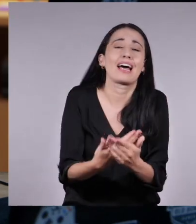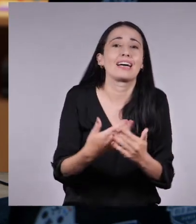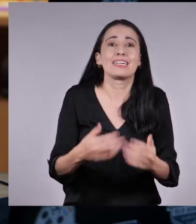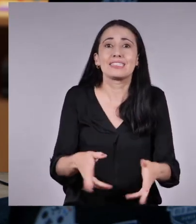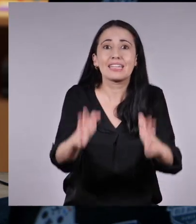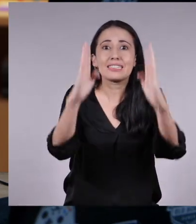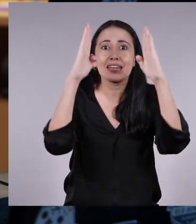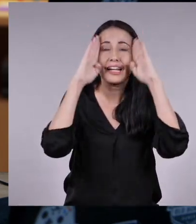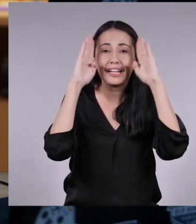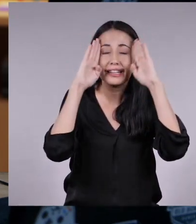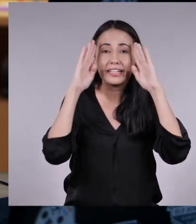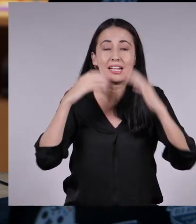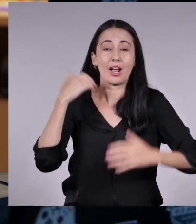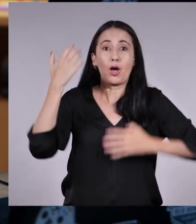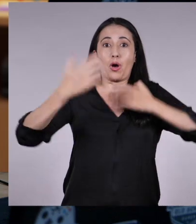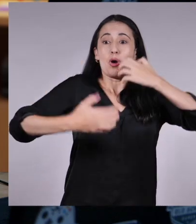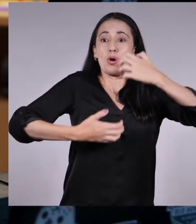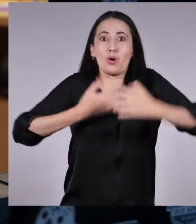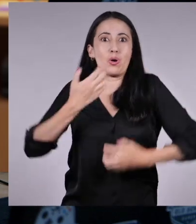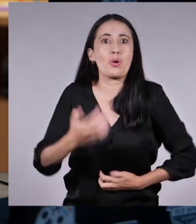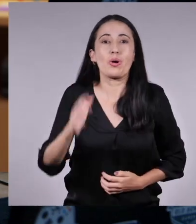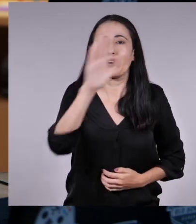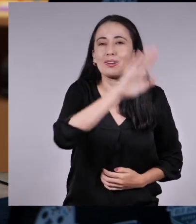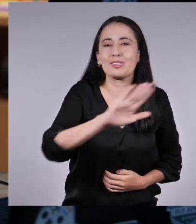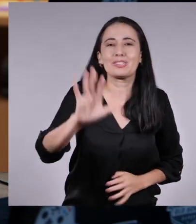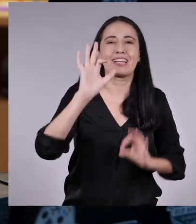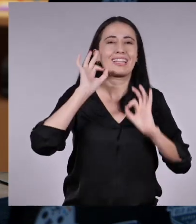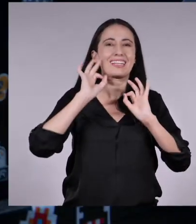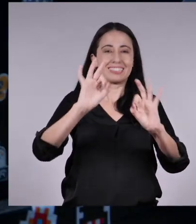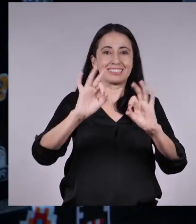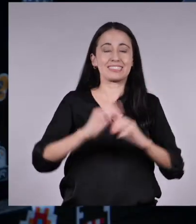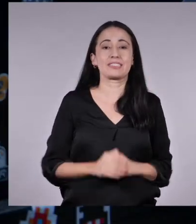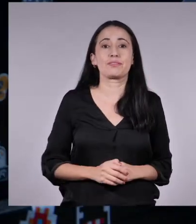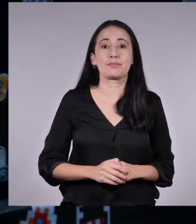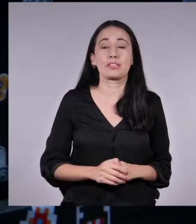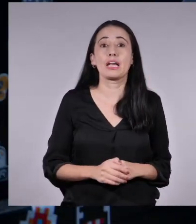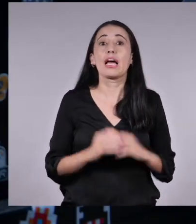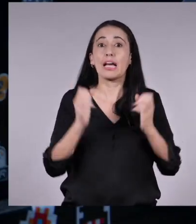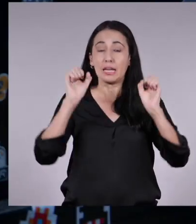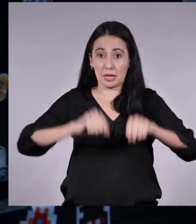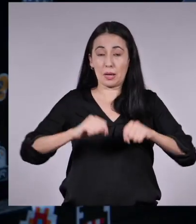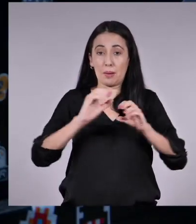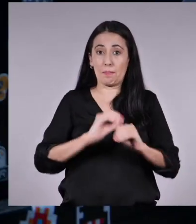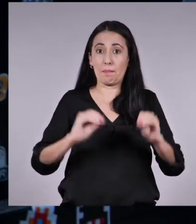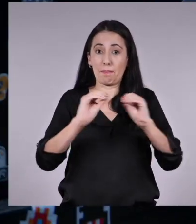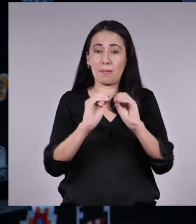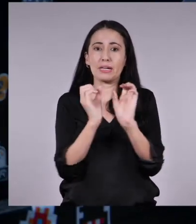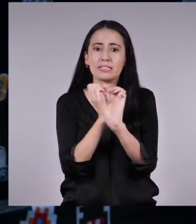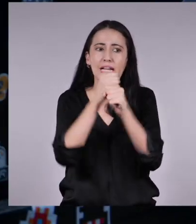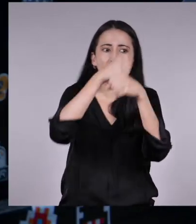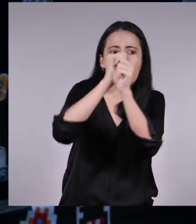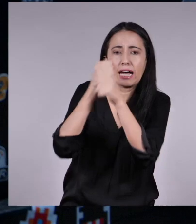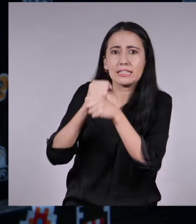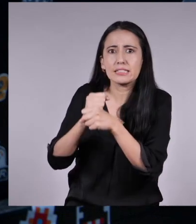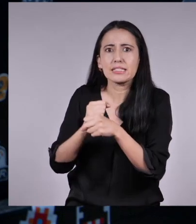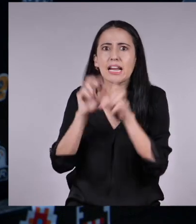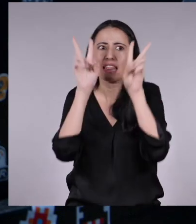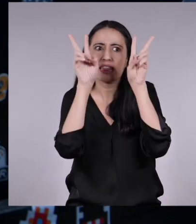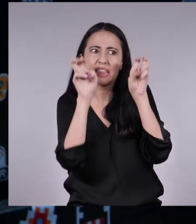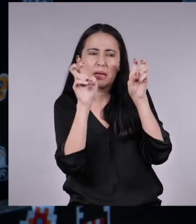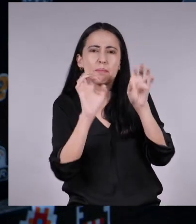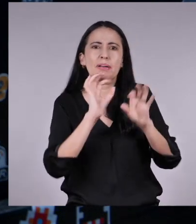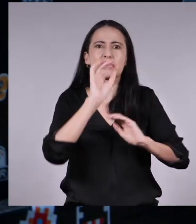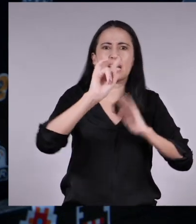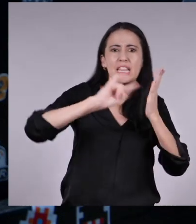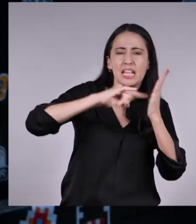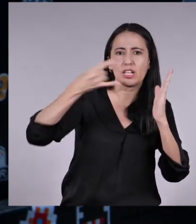escucharme y por levantarme el ánimo. Ustedes son los mejores. Y si quieren ser creadores de contenido, les invito a hacerlo. Yo